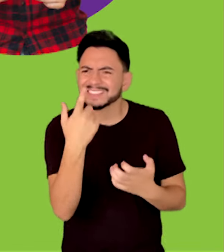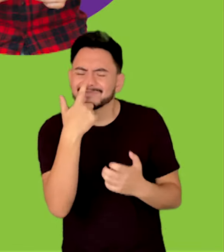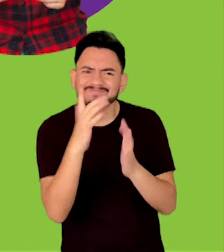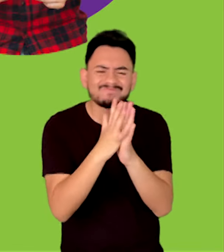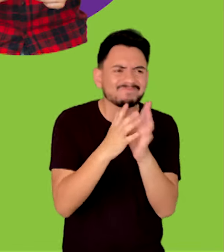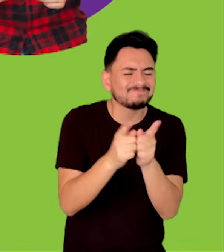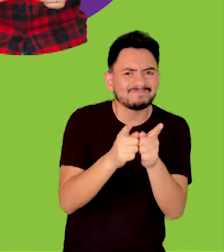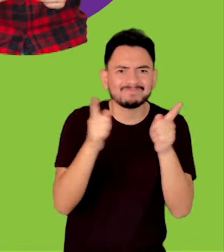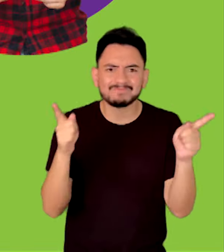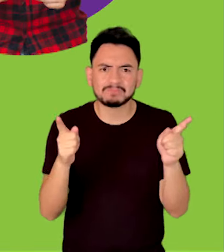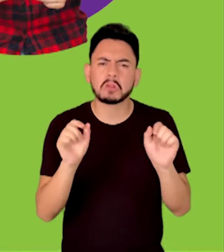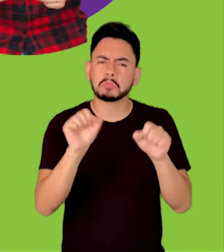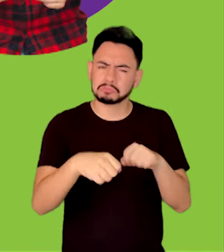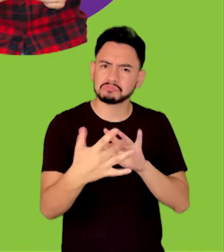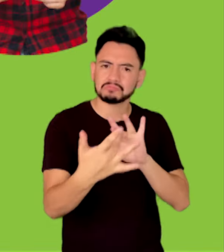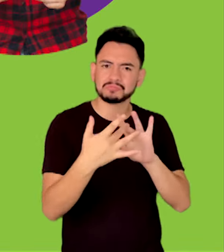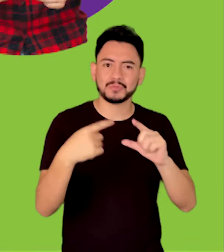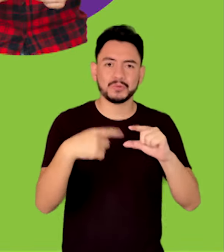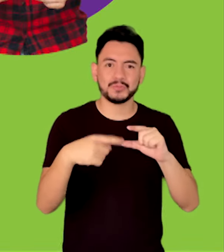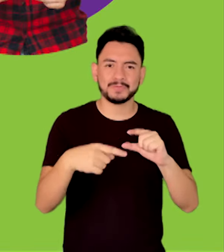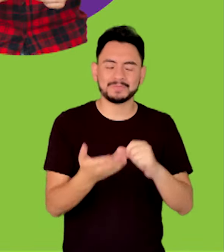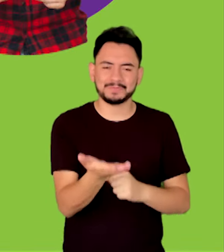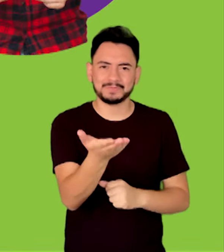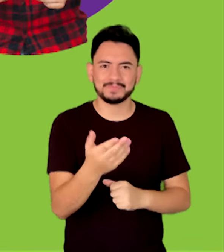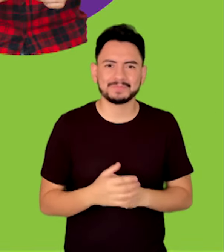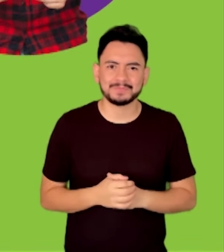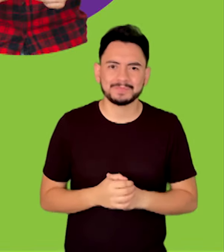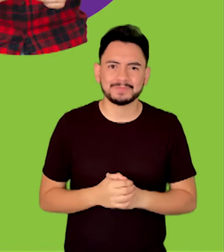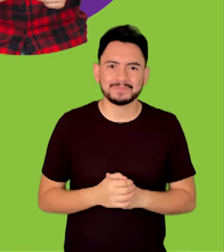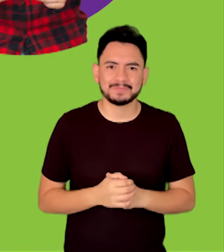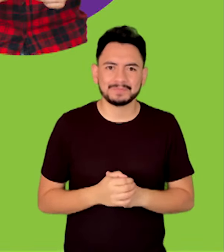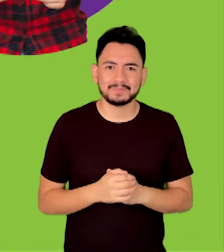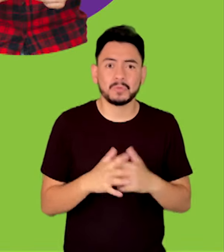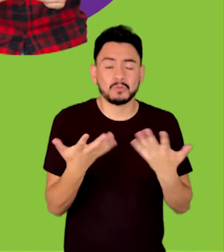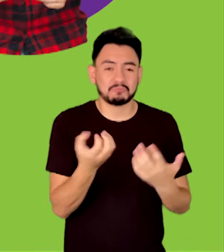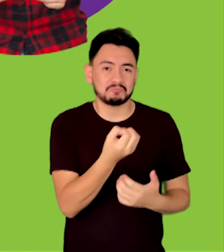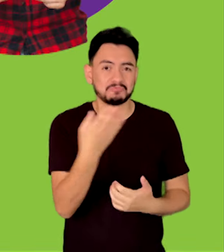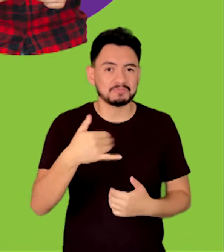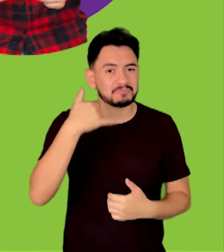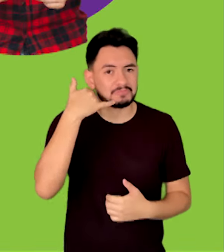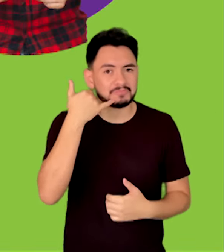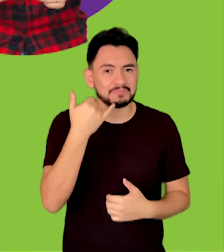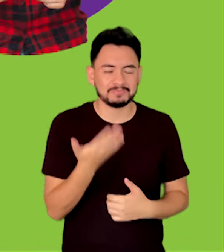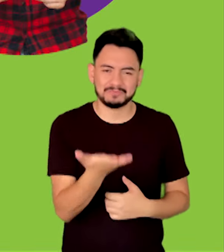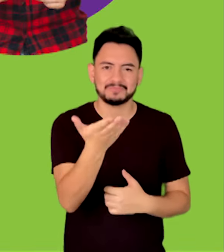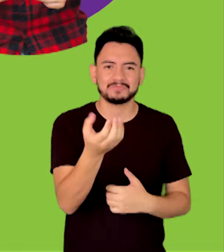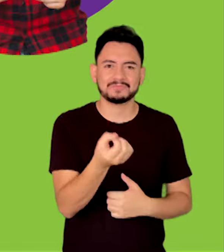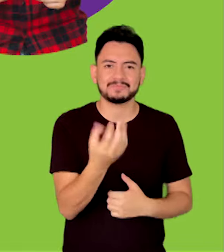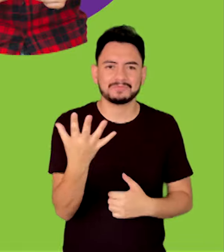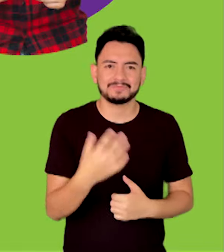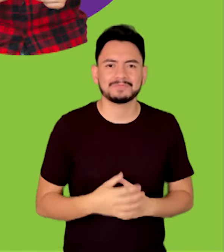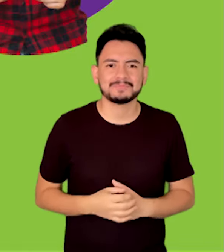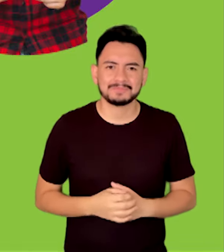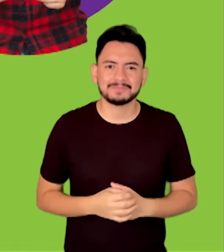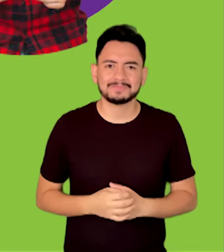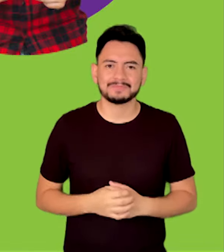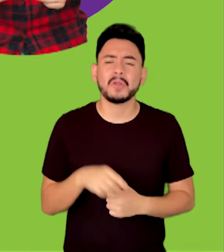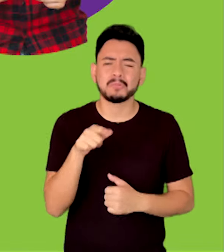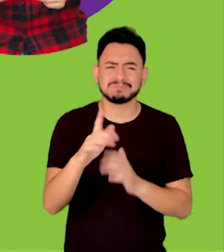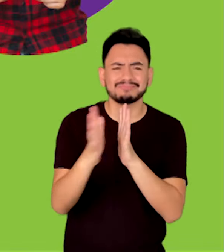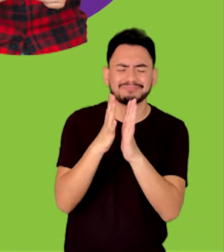inscripcionposgrados arroba uda.edu.co o comunícate al 604